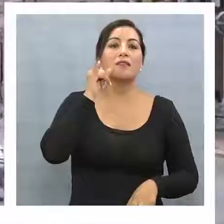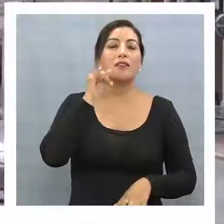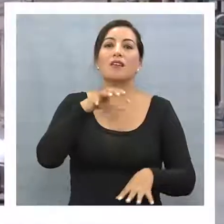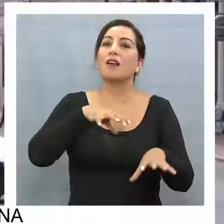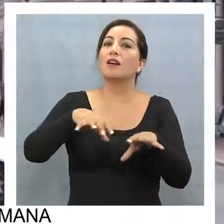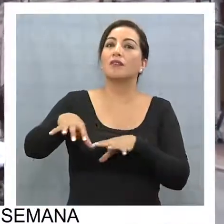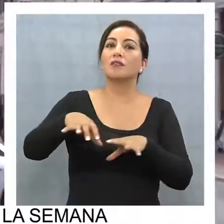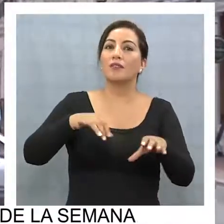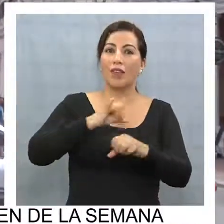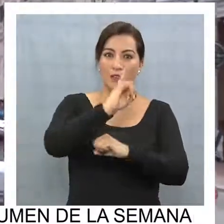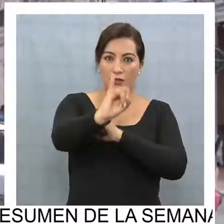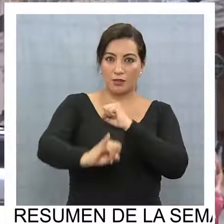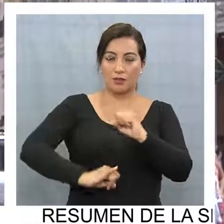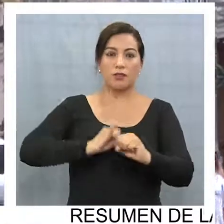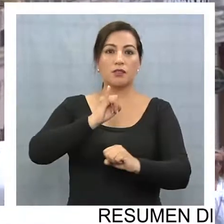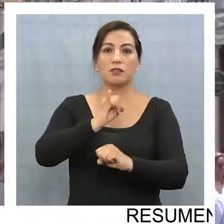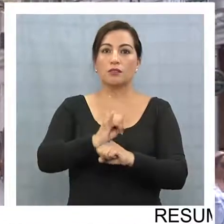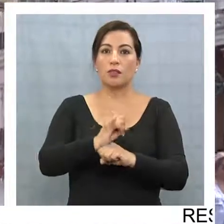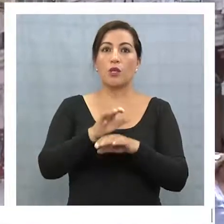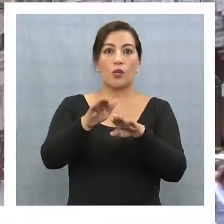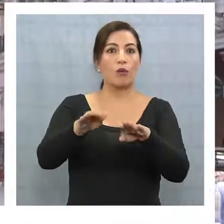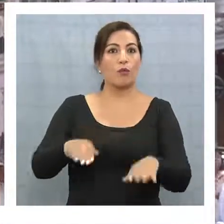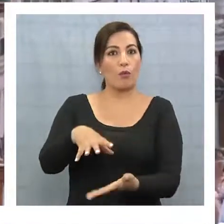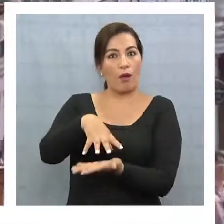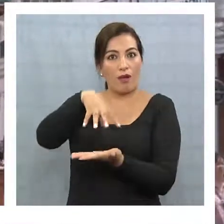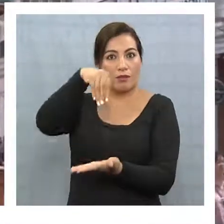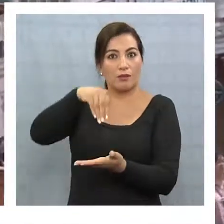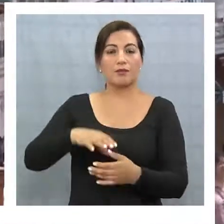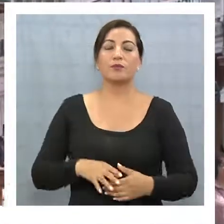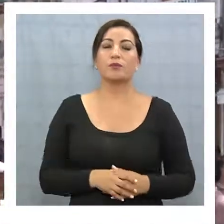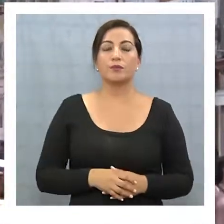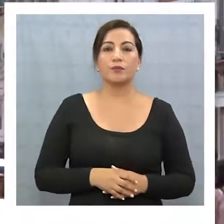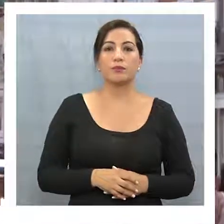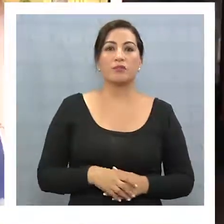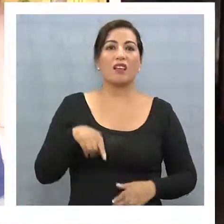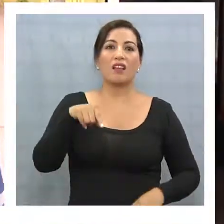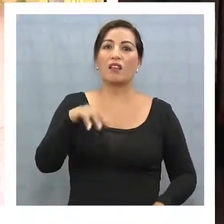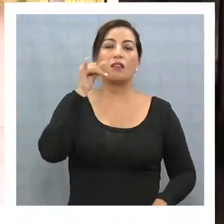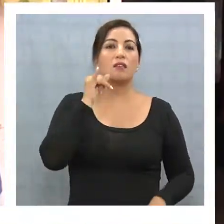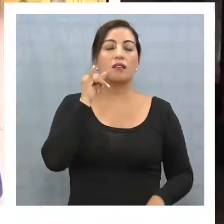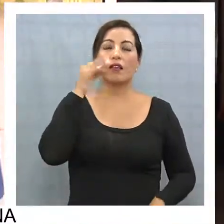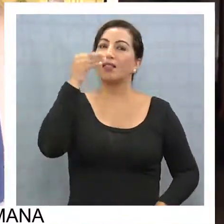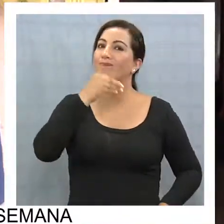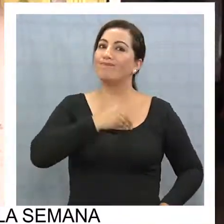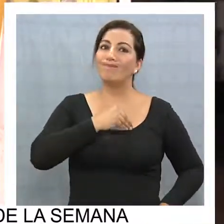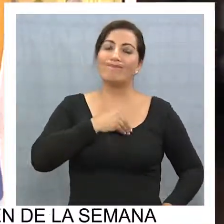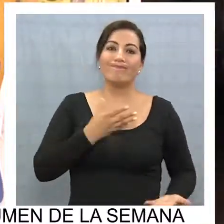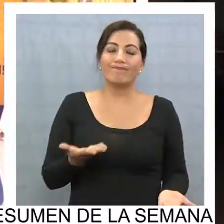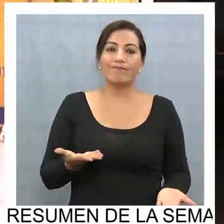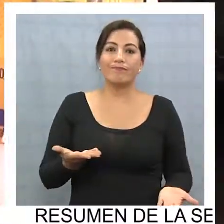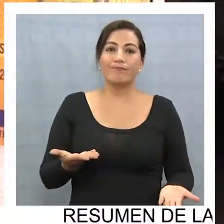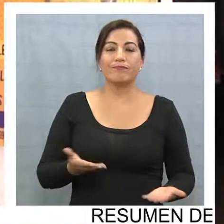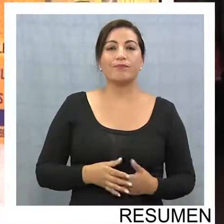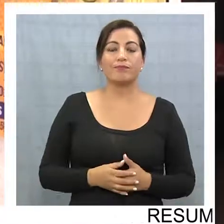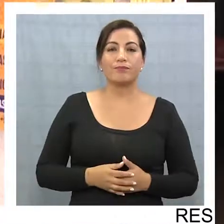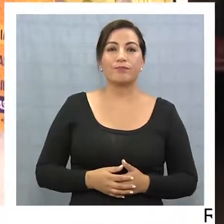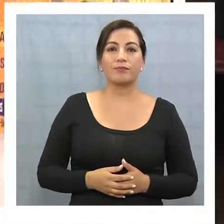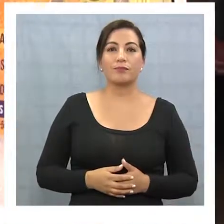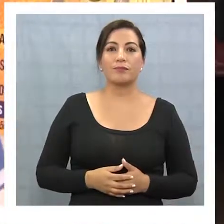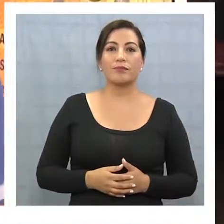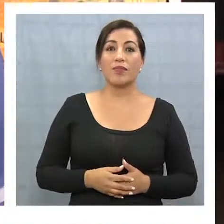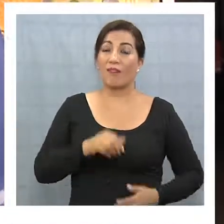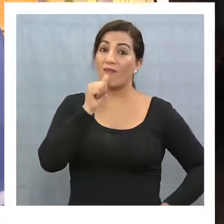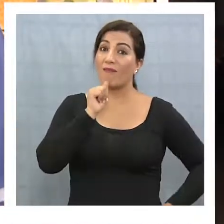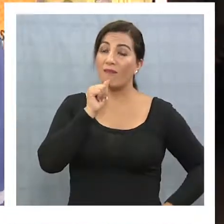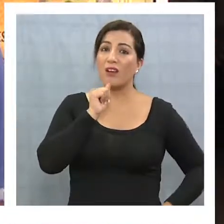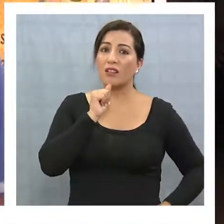eventos internacionales como los de Arica. Porque acá en Iquique lamentablemente no adolecemos de